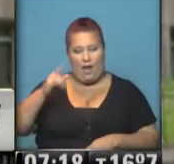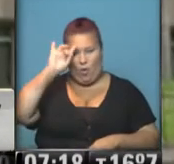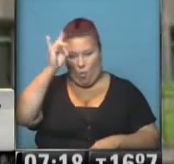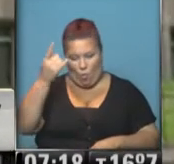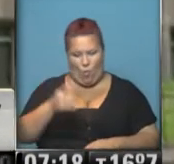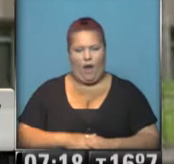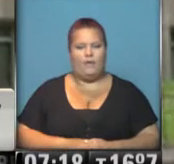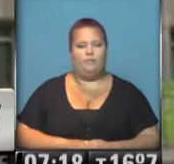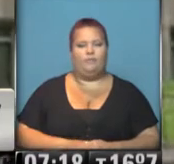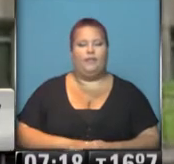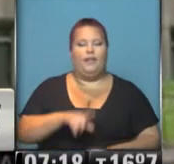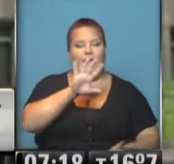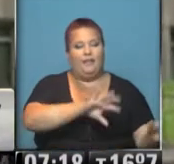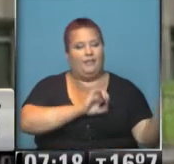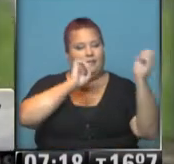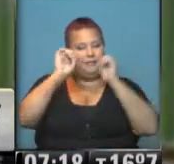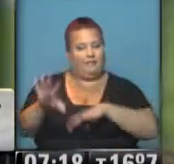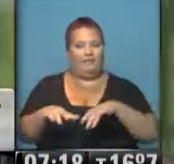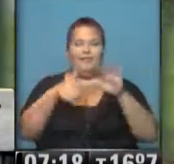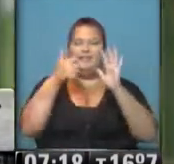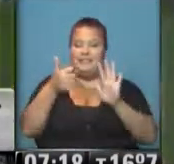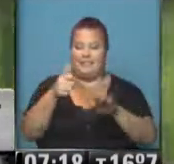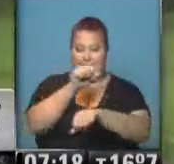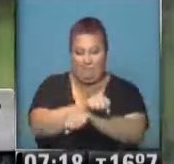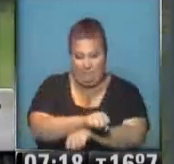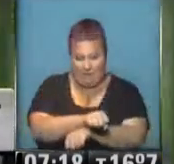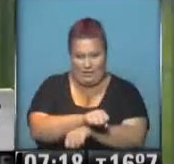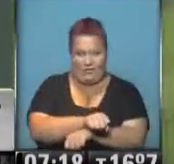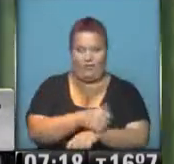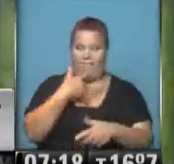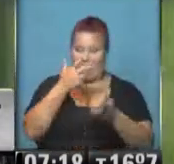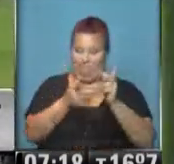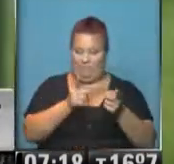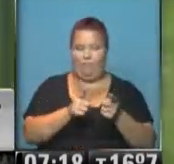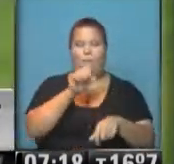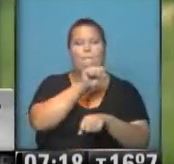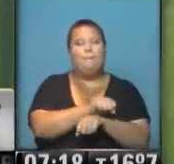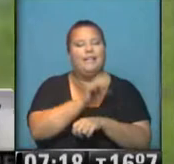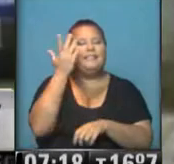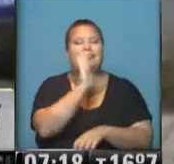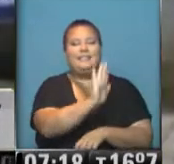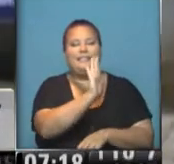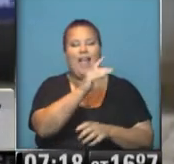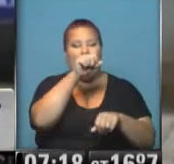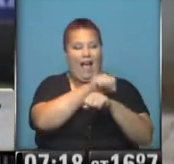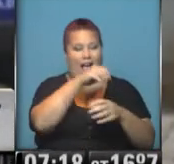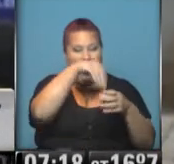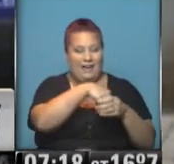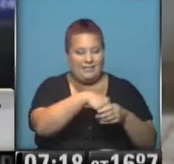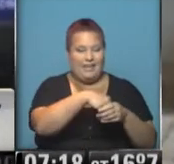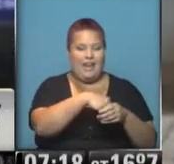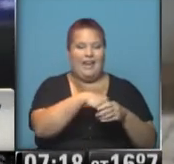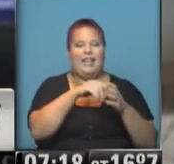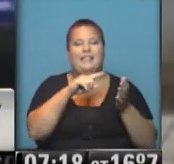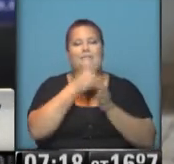Mujica este traslado, son 6, como bien lo mencionabas, Roberto, de detenidos que estaban en esta cárcel barra